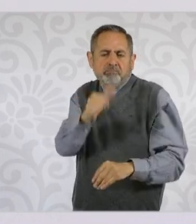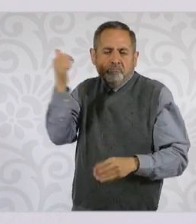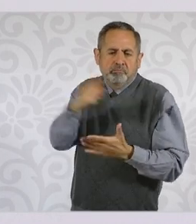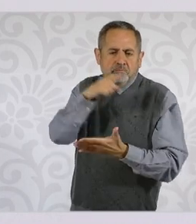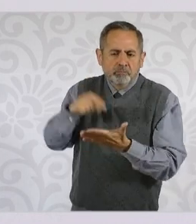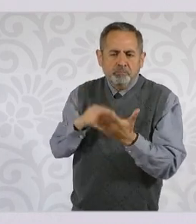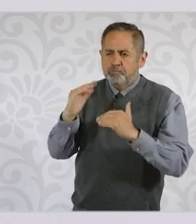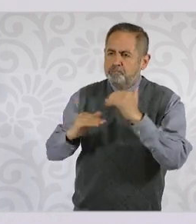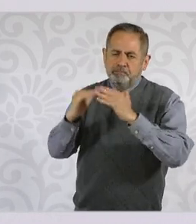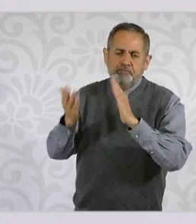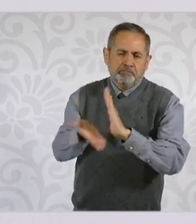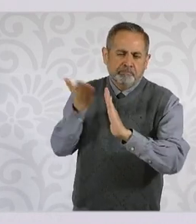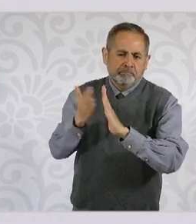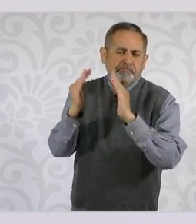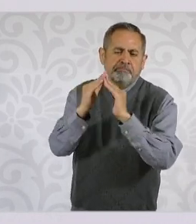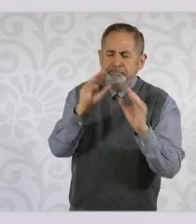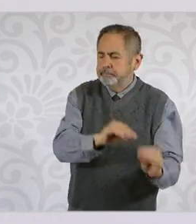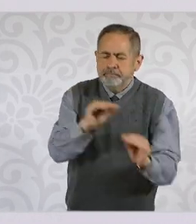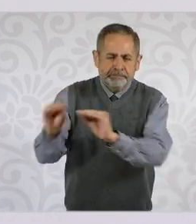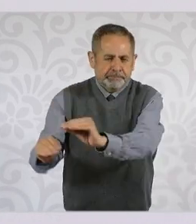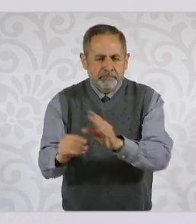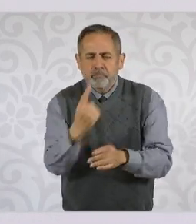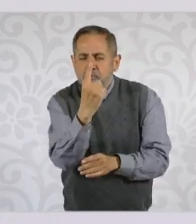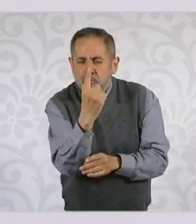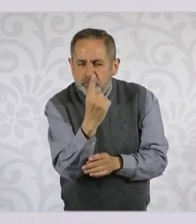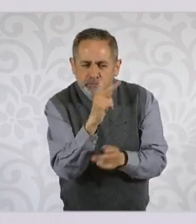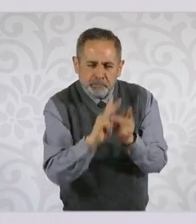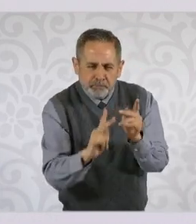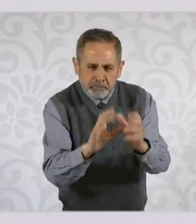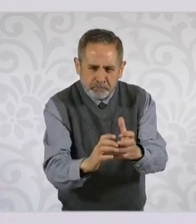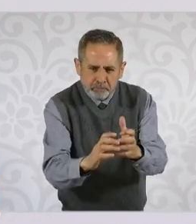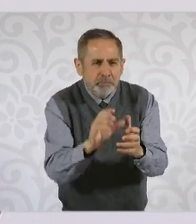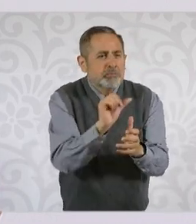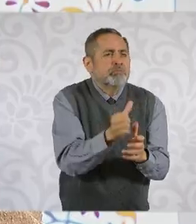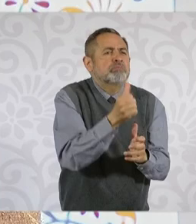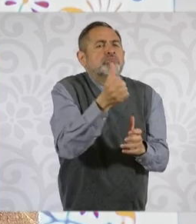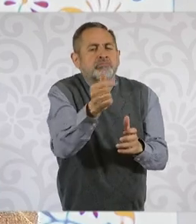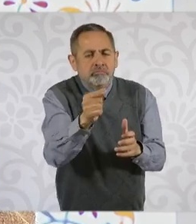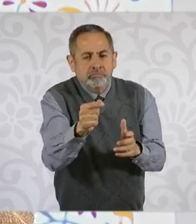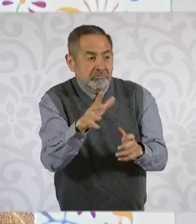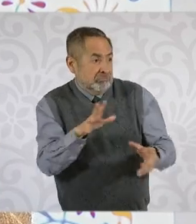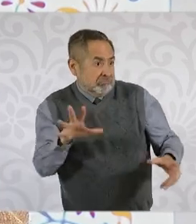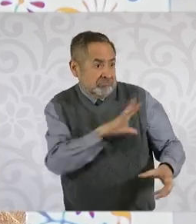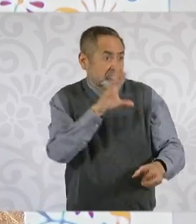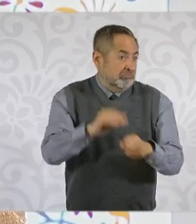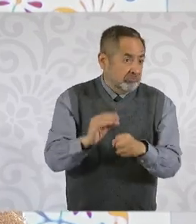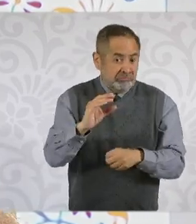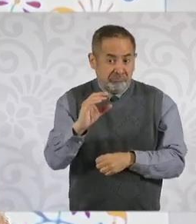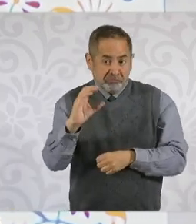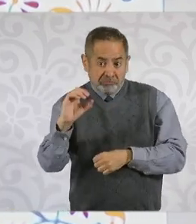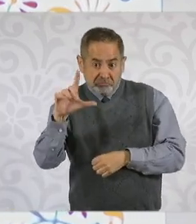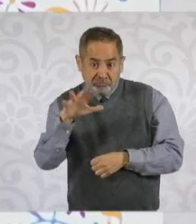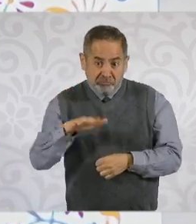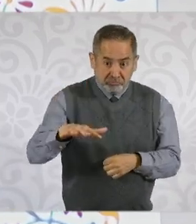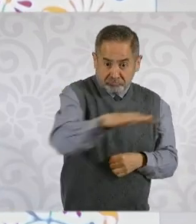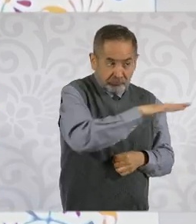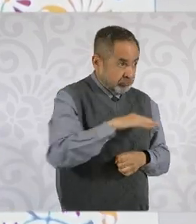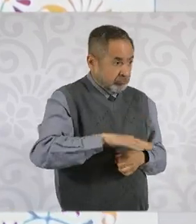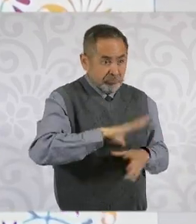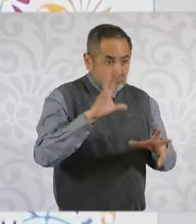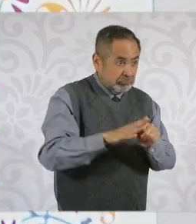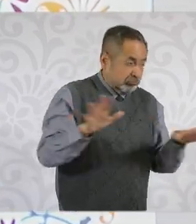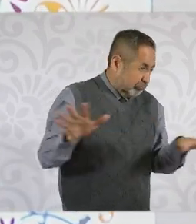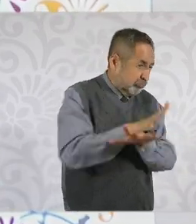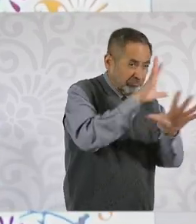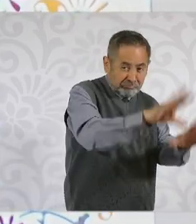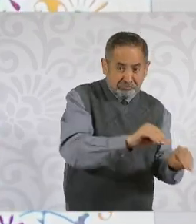una zona de una colonia y quizá algunas otras, pero no son 15 colonias. Va muy avanzada la